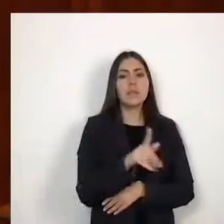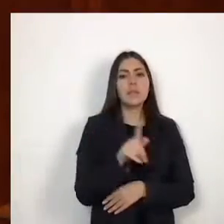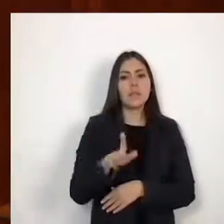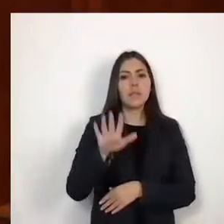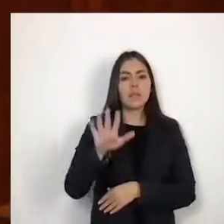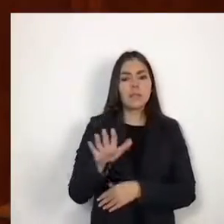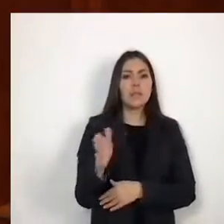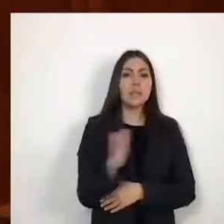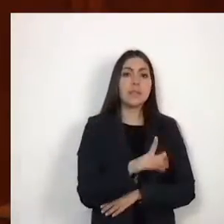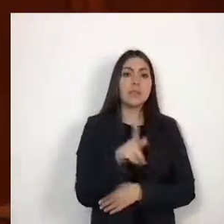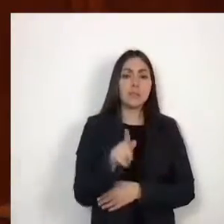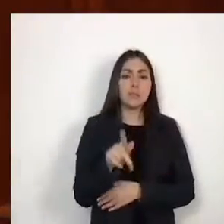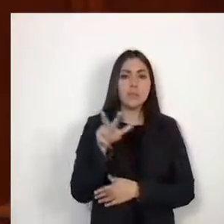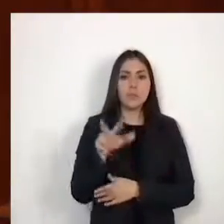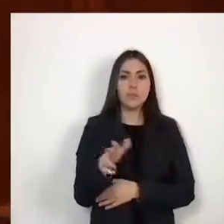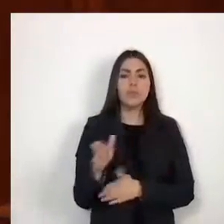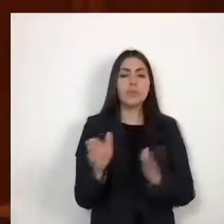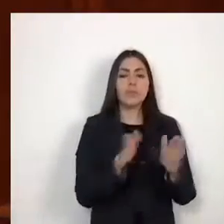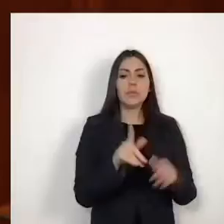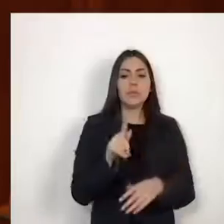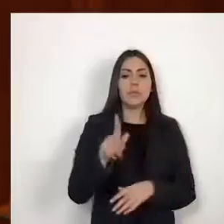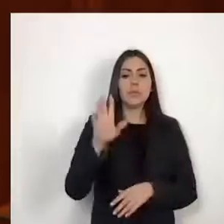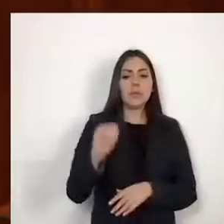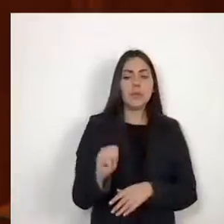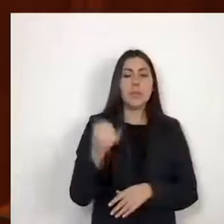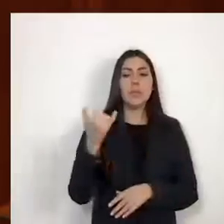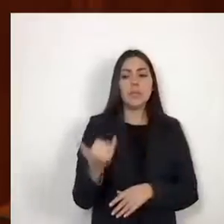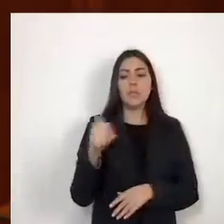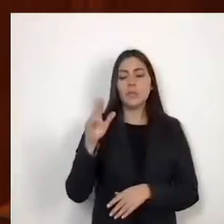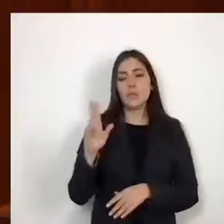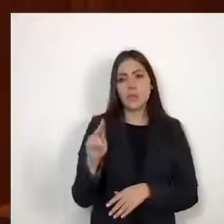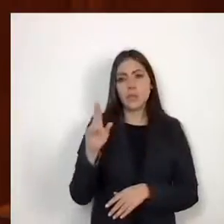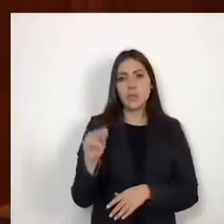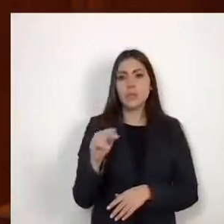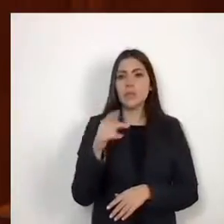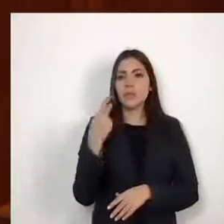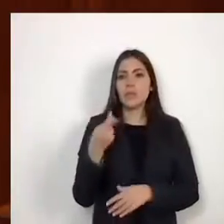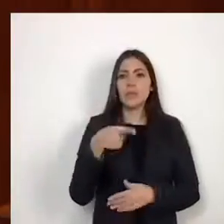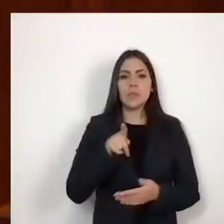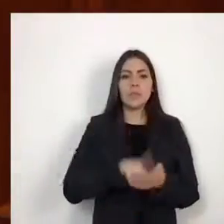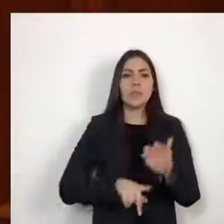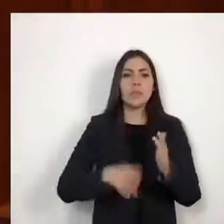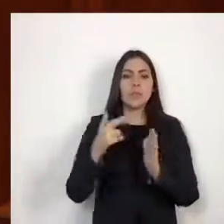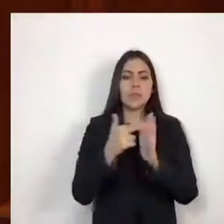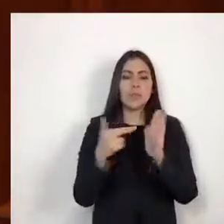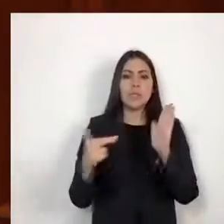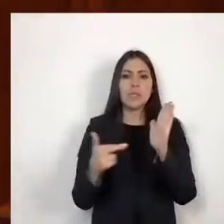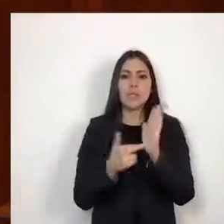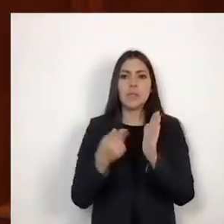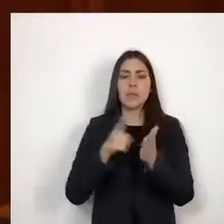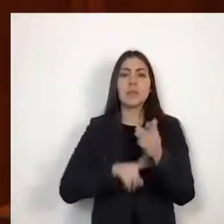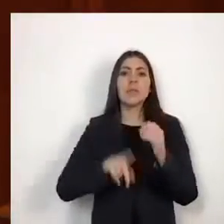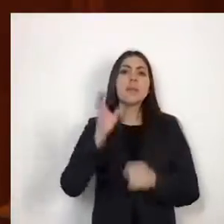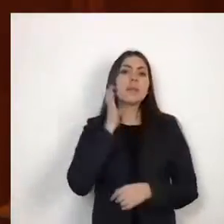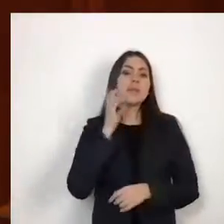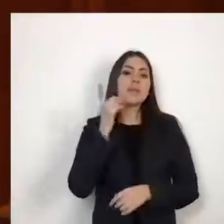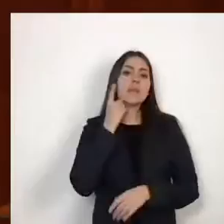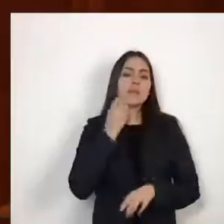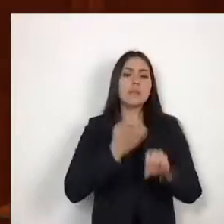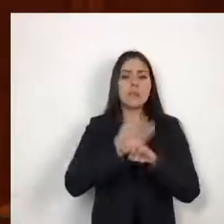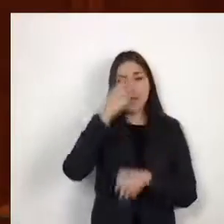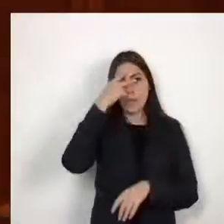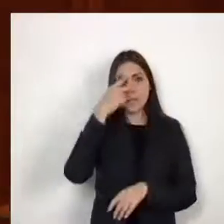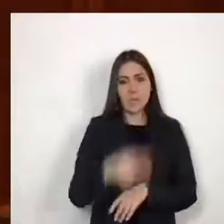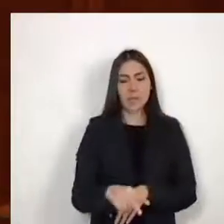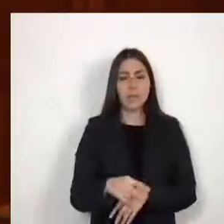78, 79 y 80 del Reglamento del Poder Legislativo del Estado Libre y Soberano de